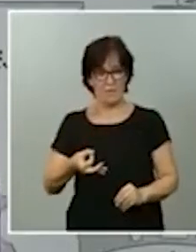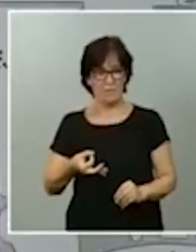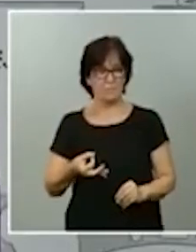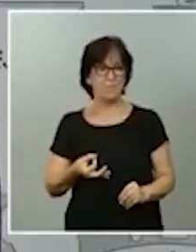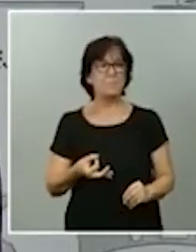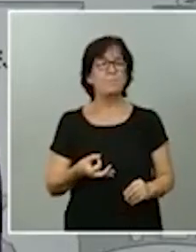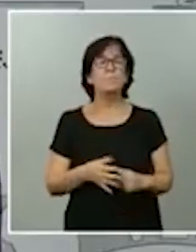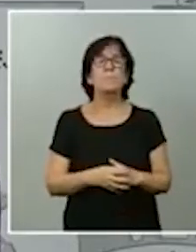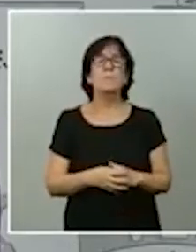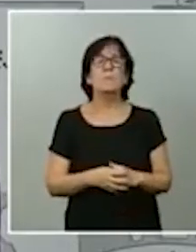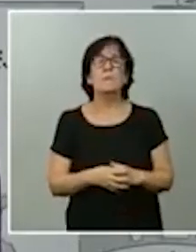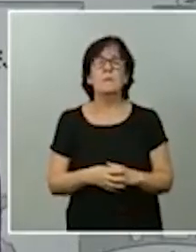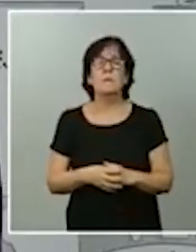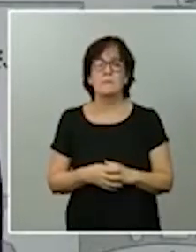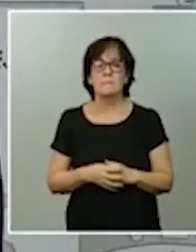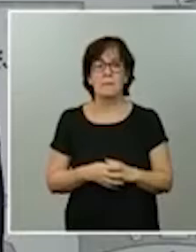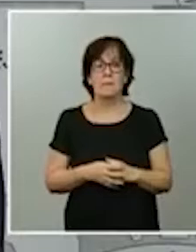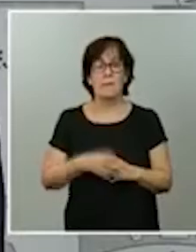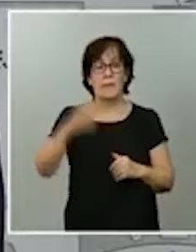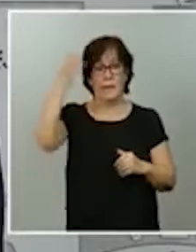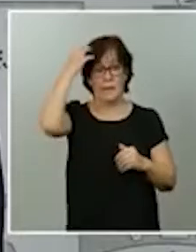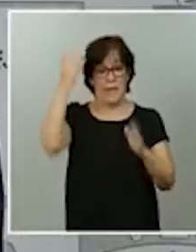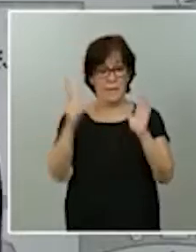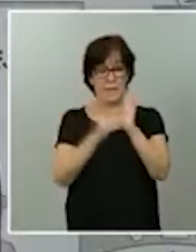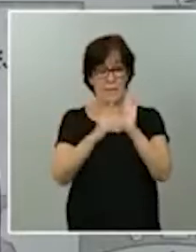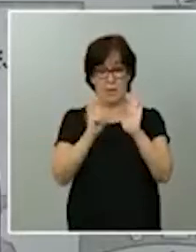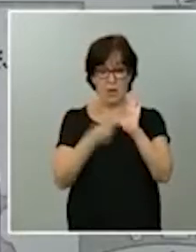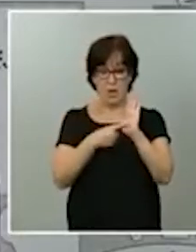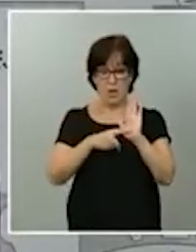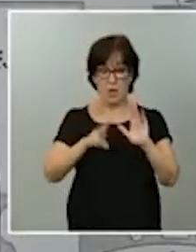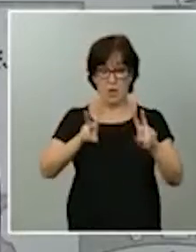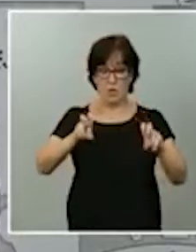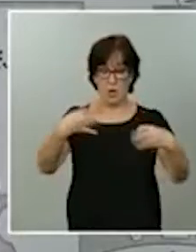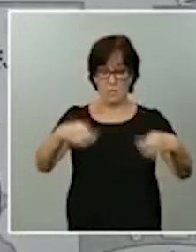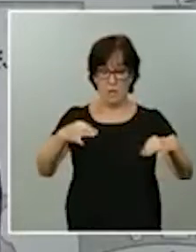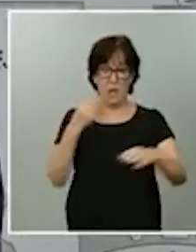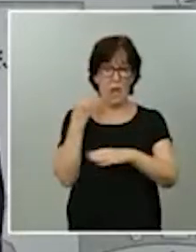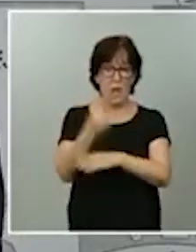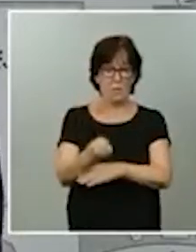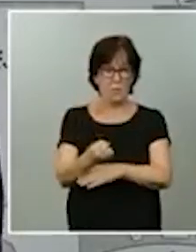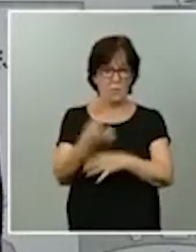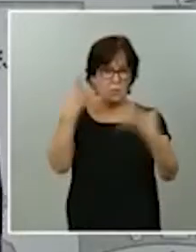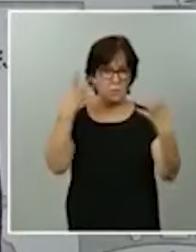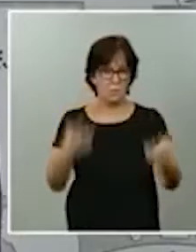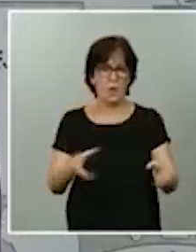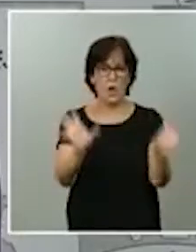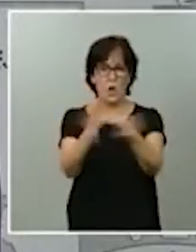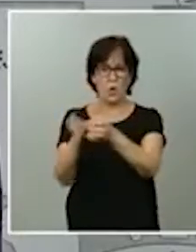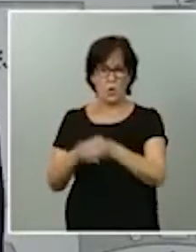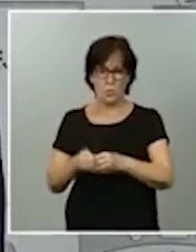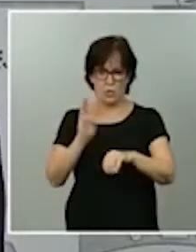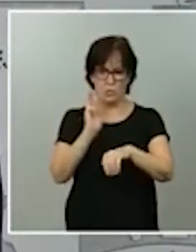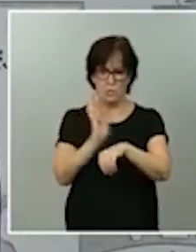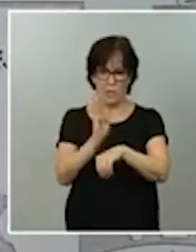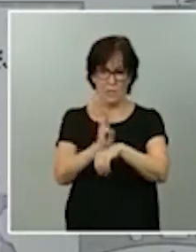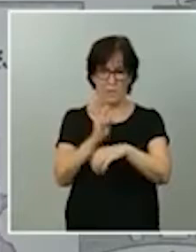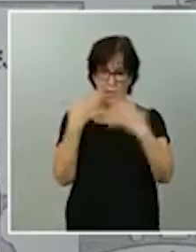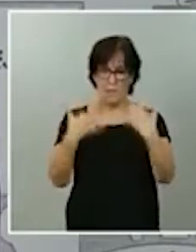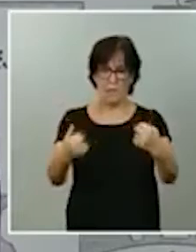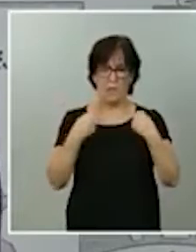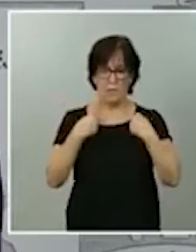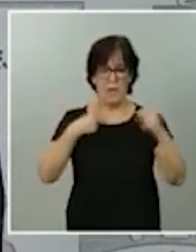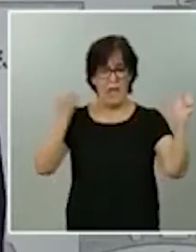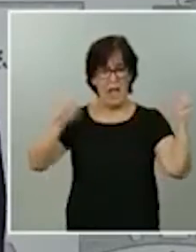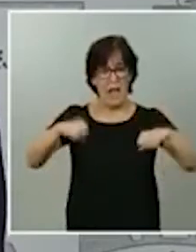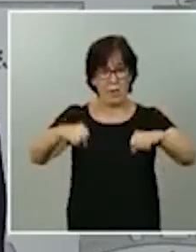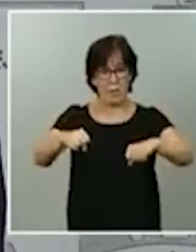Fíjese, en el Real Decreto Ley de Nueva Normalidad, que fue apoyado, además, por infinidad de grupos parlamentarios en el Congreso, en los acuerdos que ha habido en